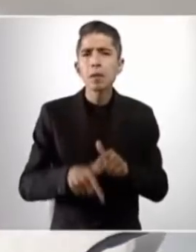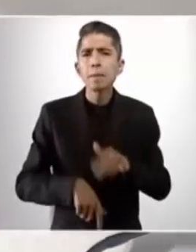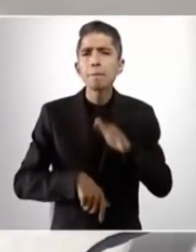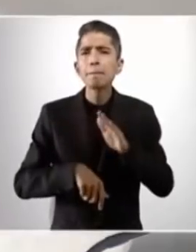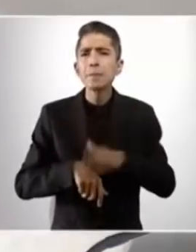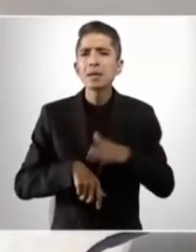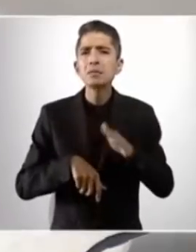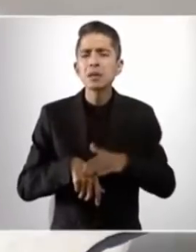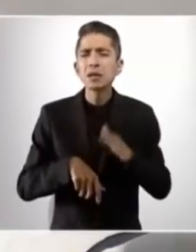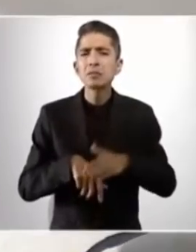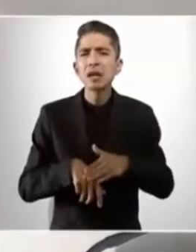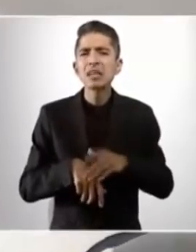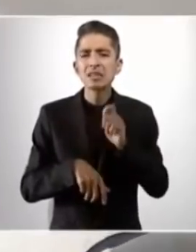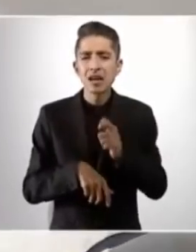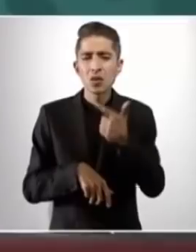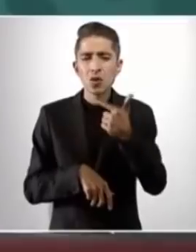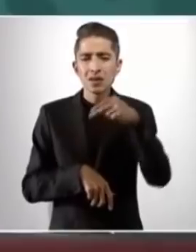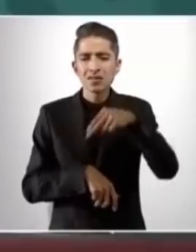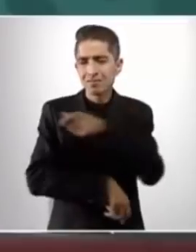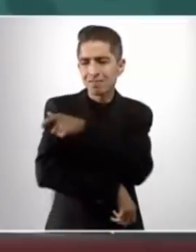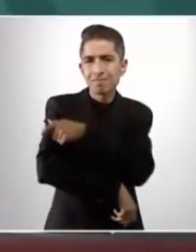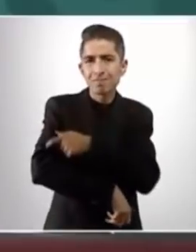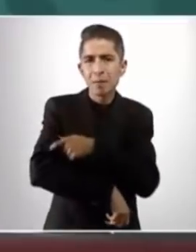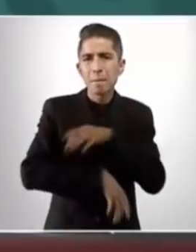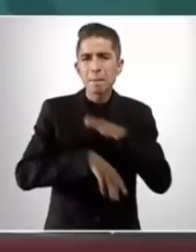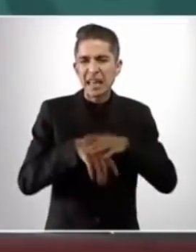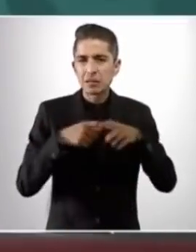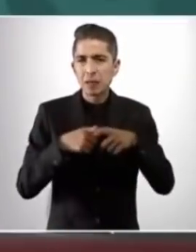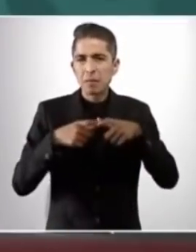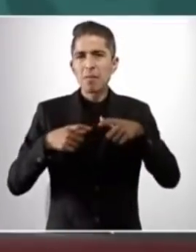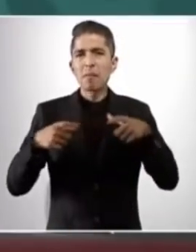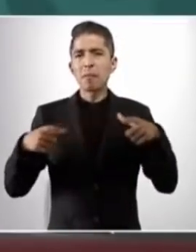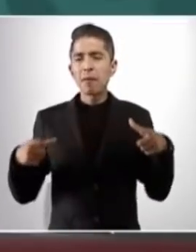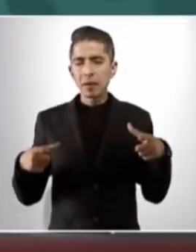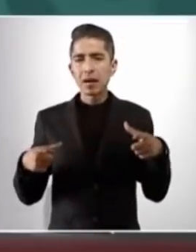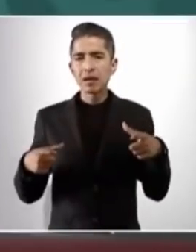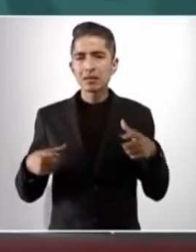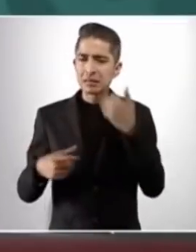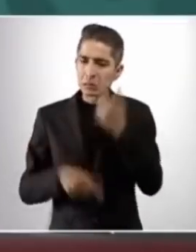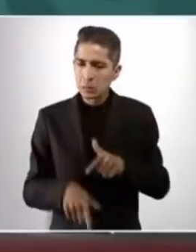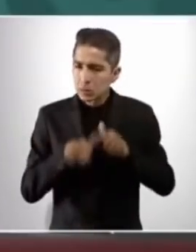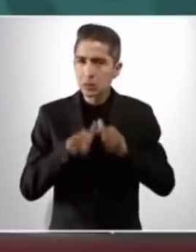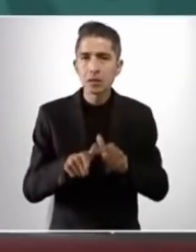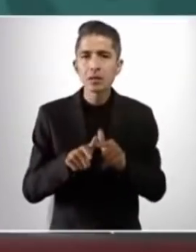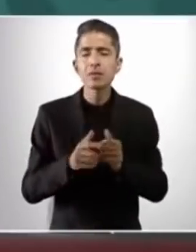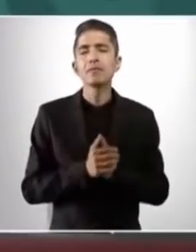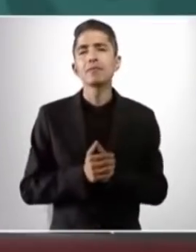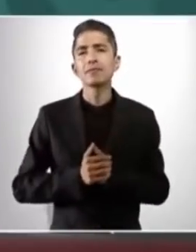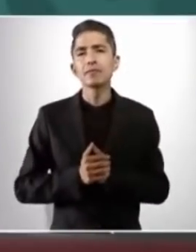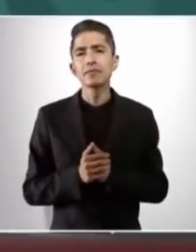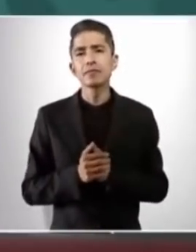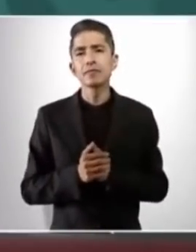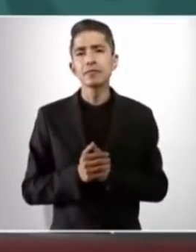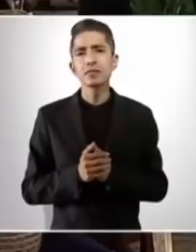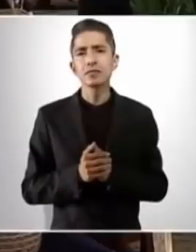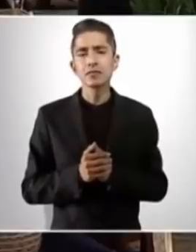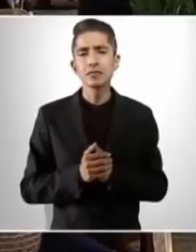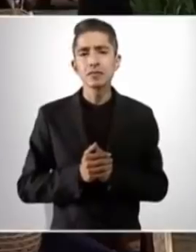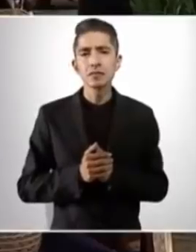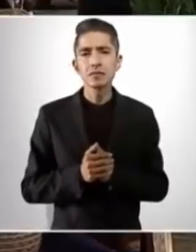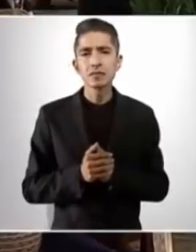la Guardia Nacional, que se puedan